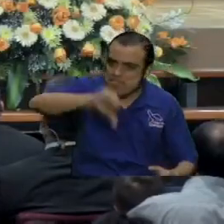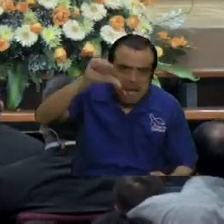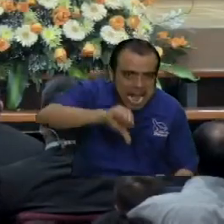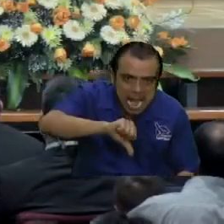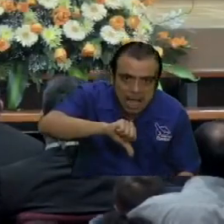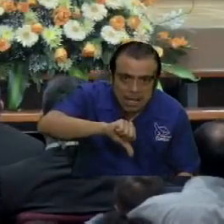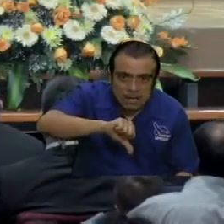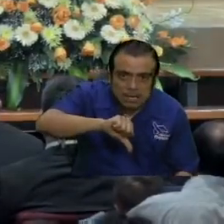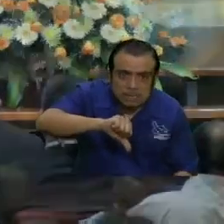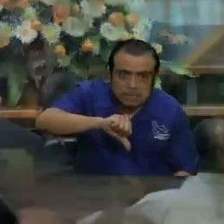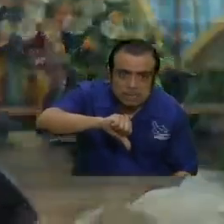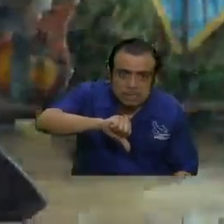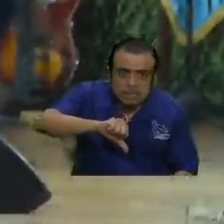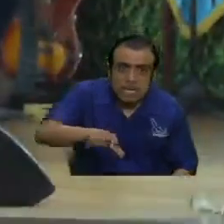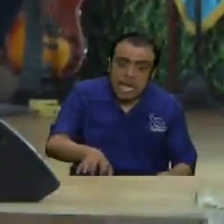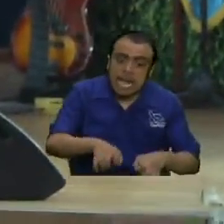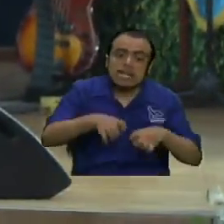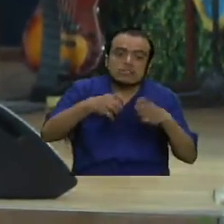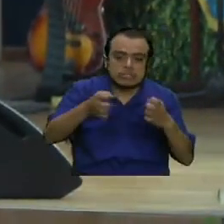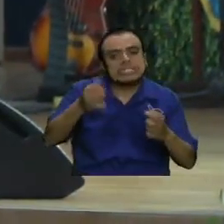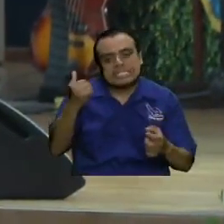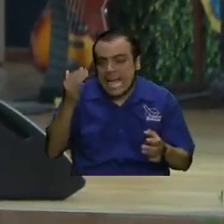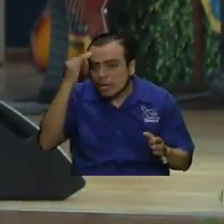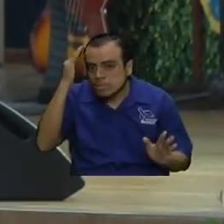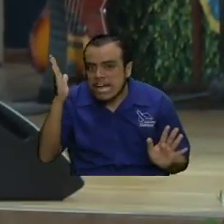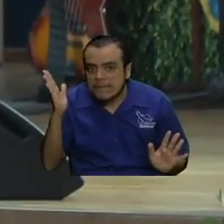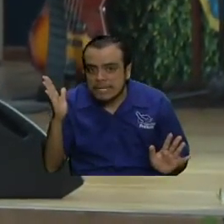pero entonces ya lo saben